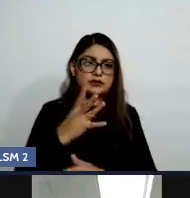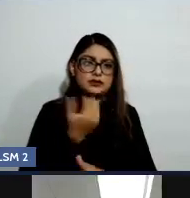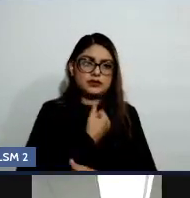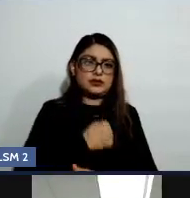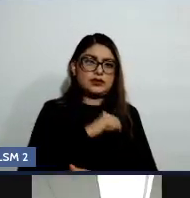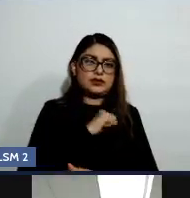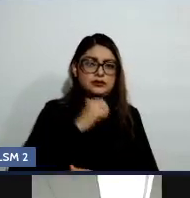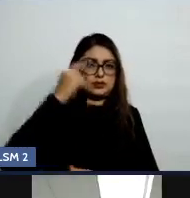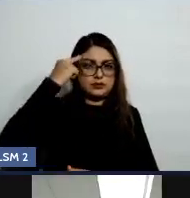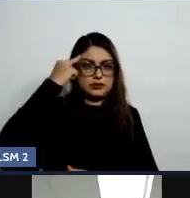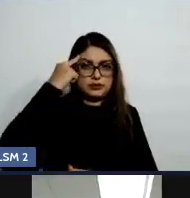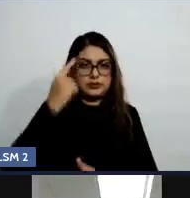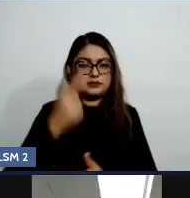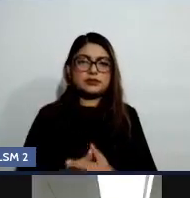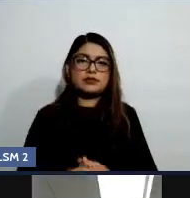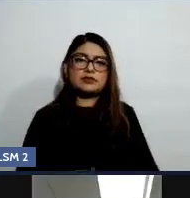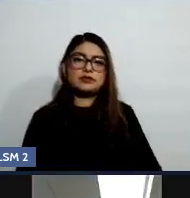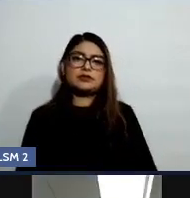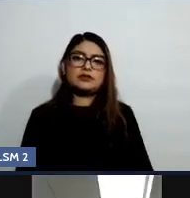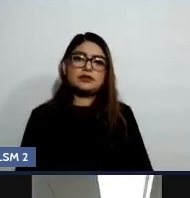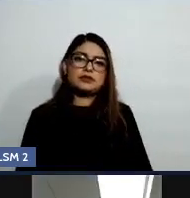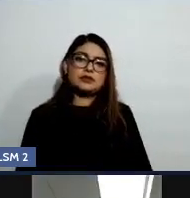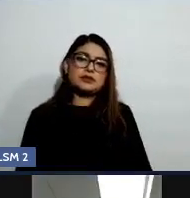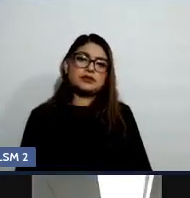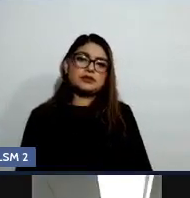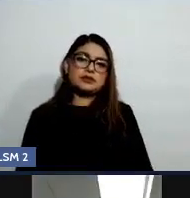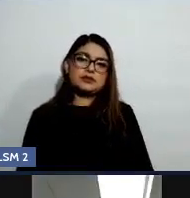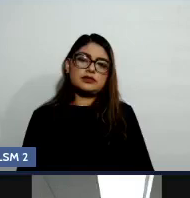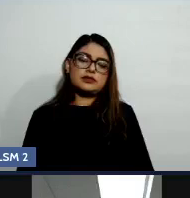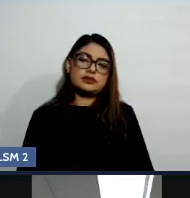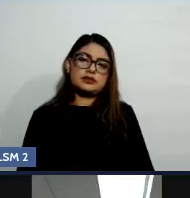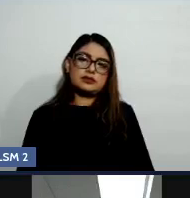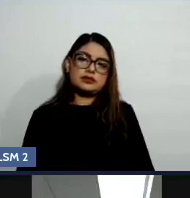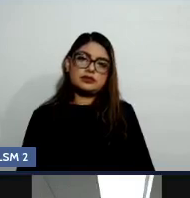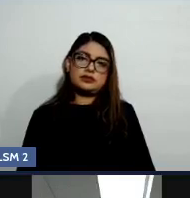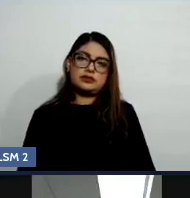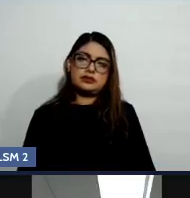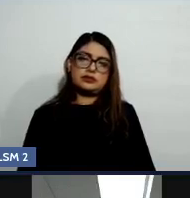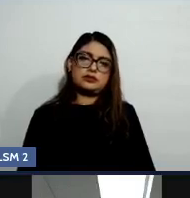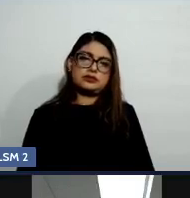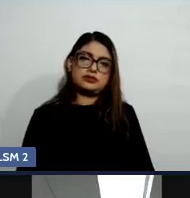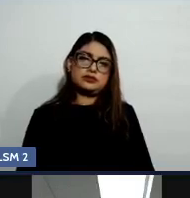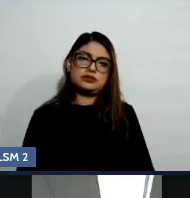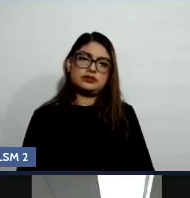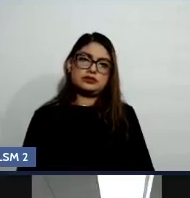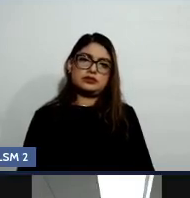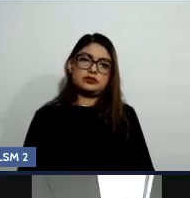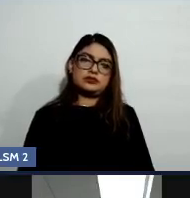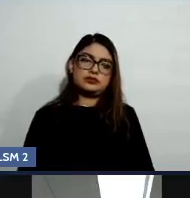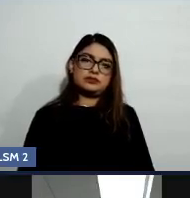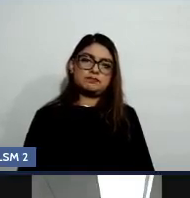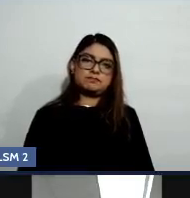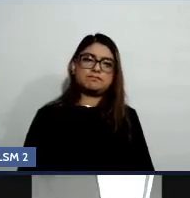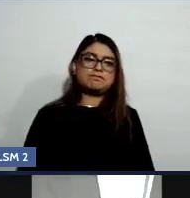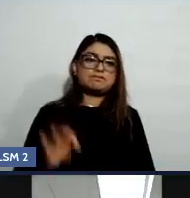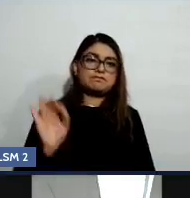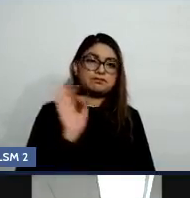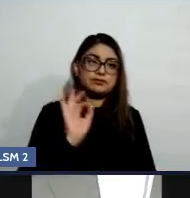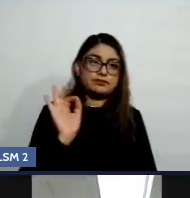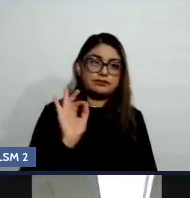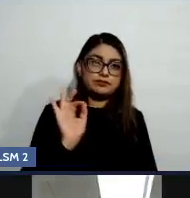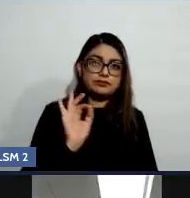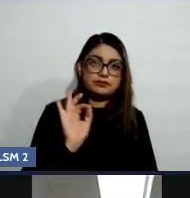sigue, por favor? Cuando alguien tenga alguna dificultad para dormir,